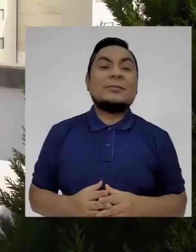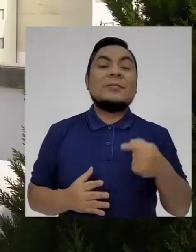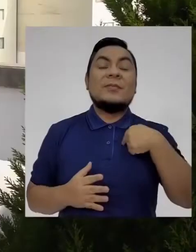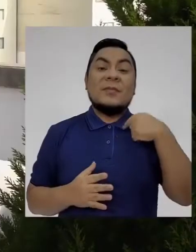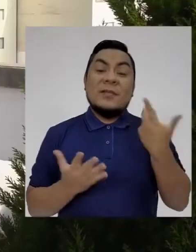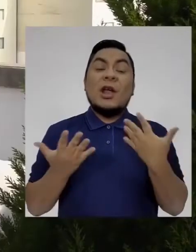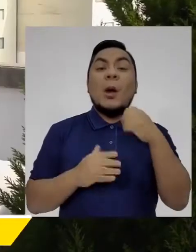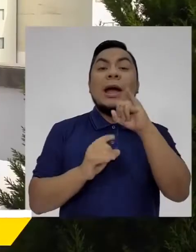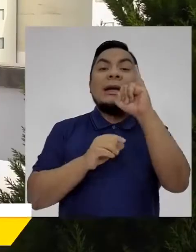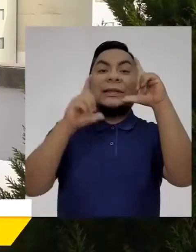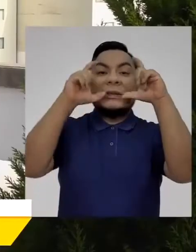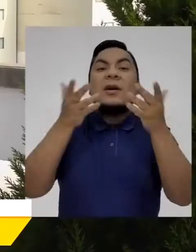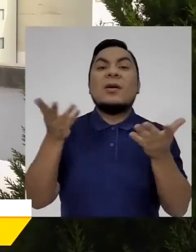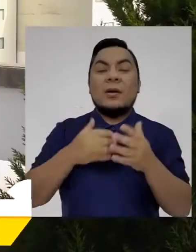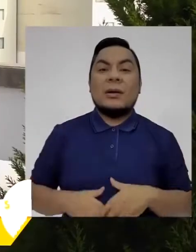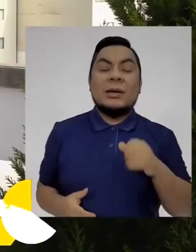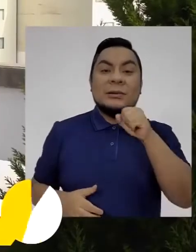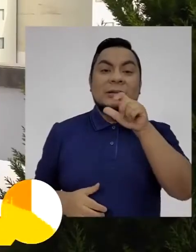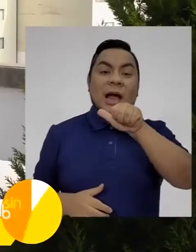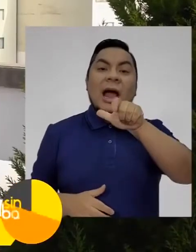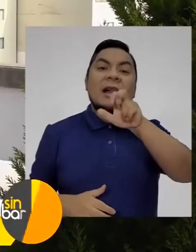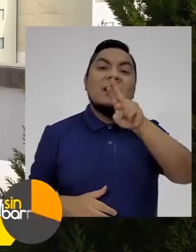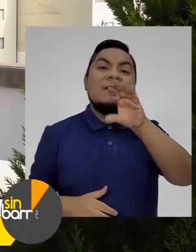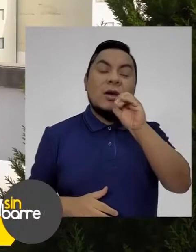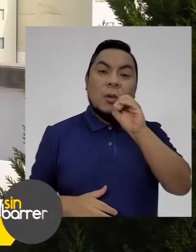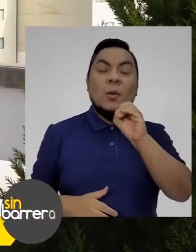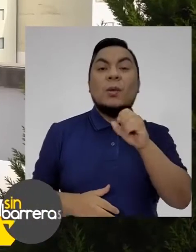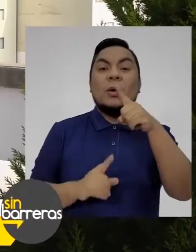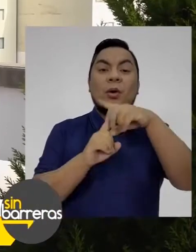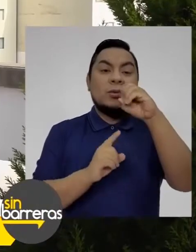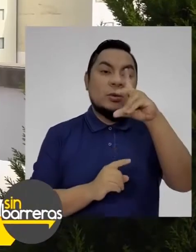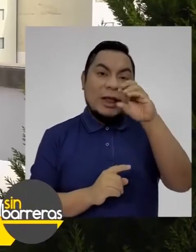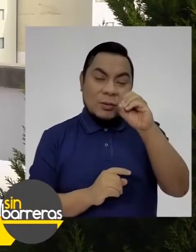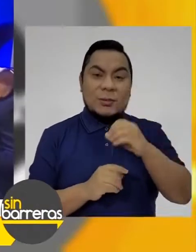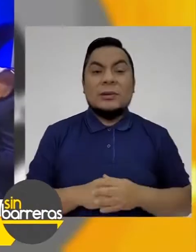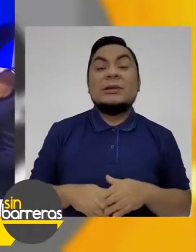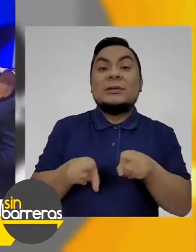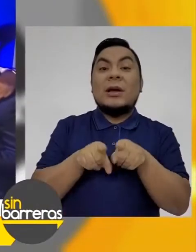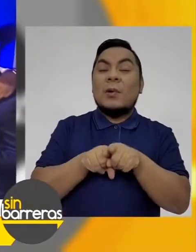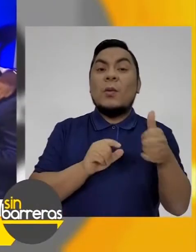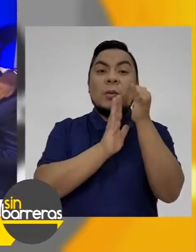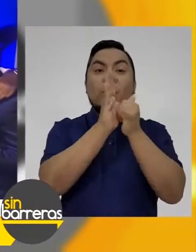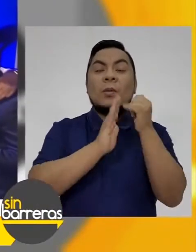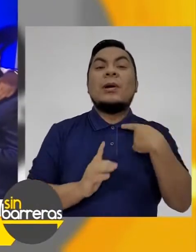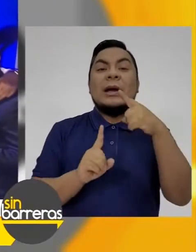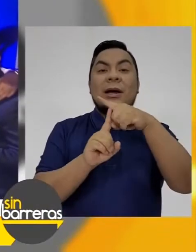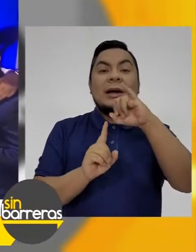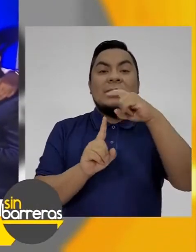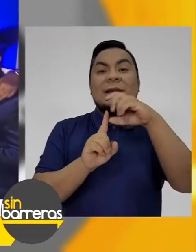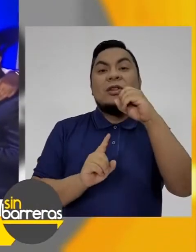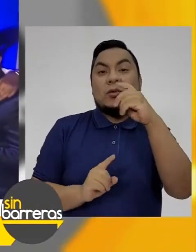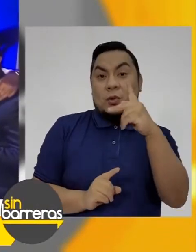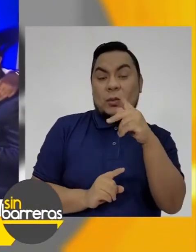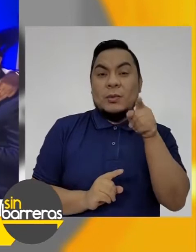Y mi cuenta de Instagram es por Álvaro Toledo Ballesteros, y también en mi